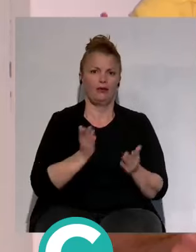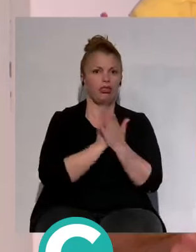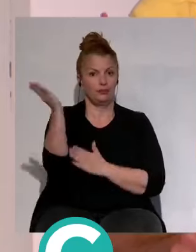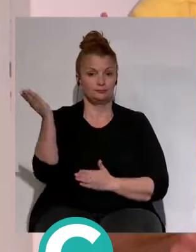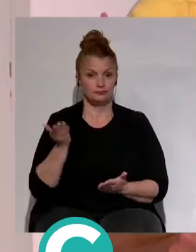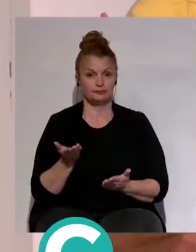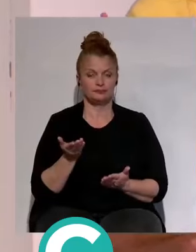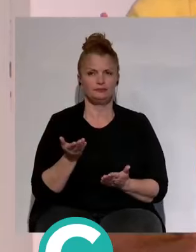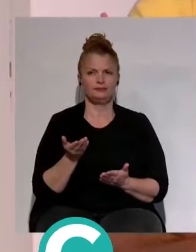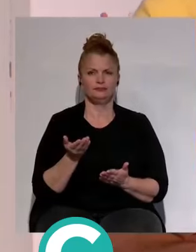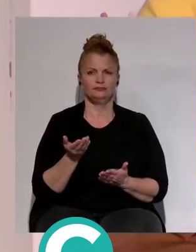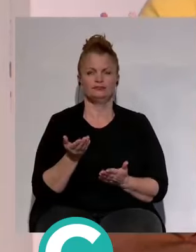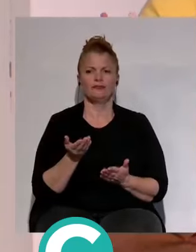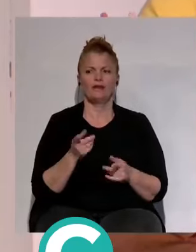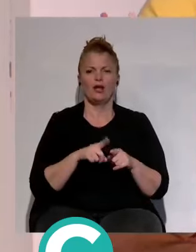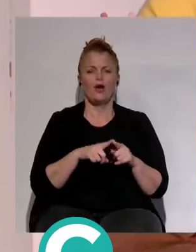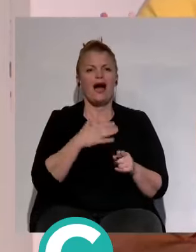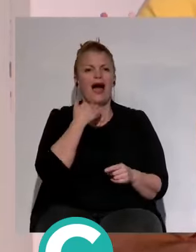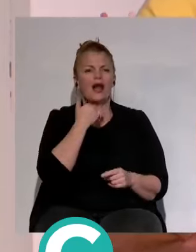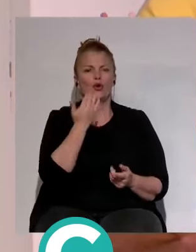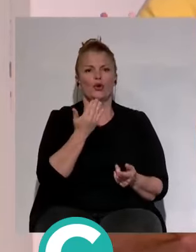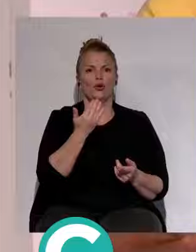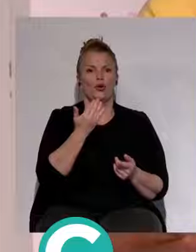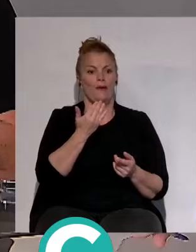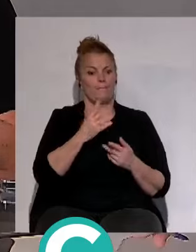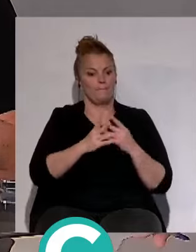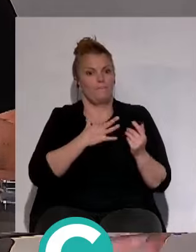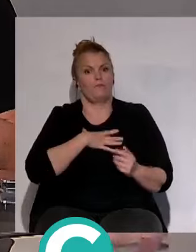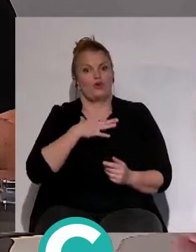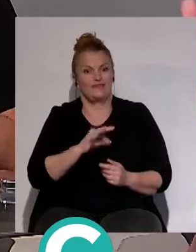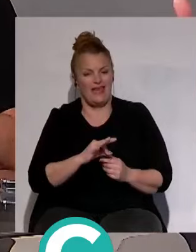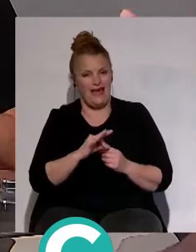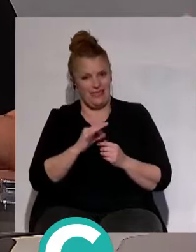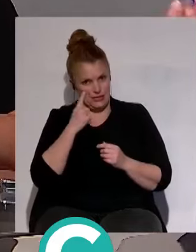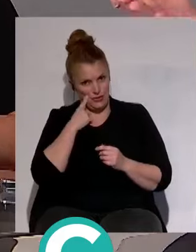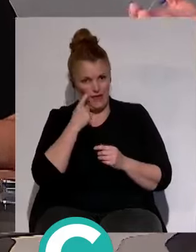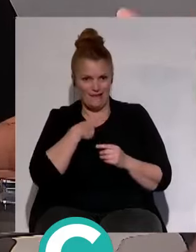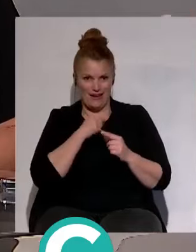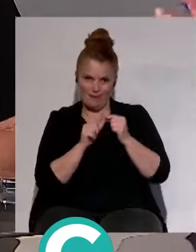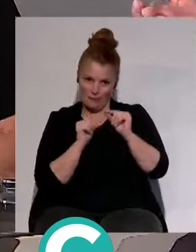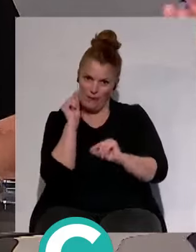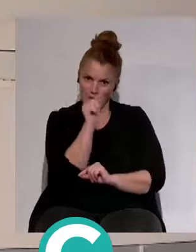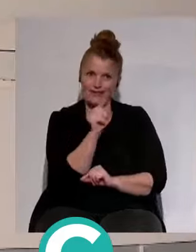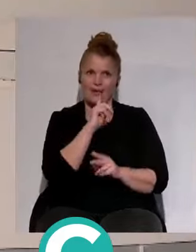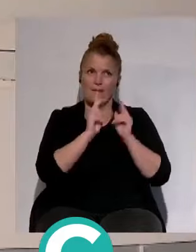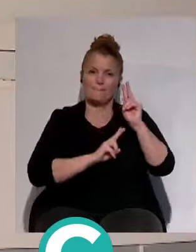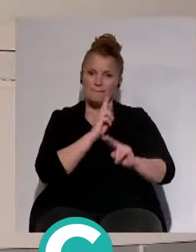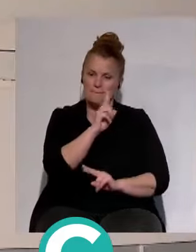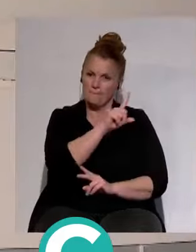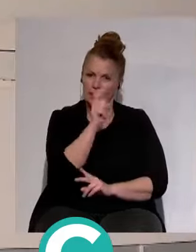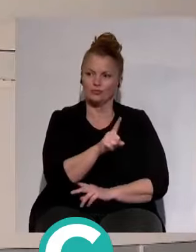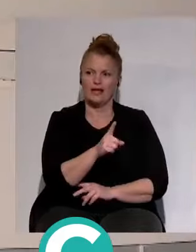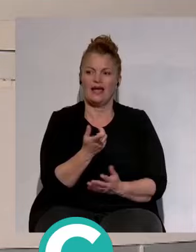Y además sin posibilidad de contrapreguntar. No, porque al final te lleva a que tensarces ahí con